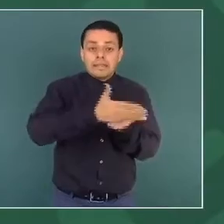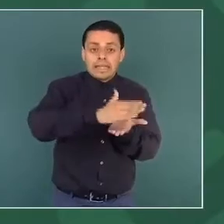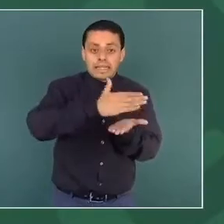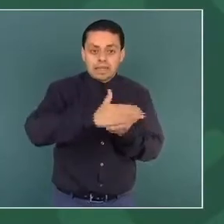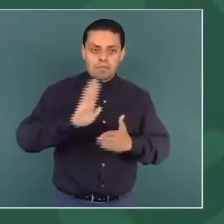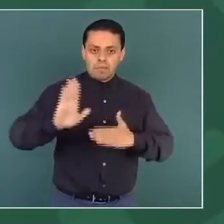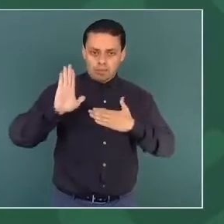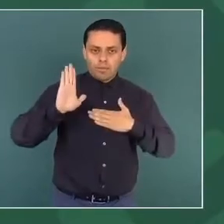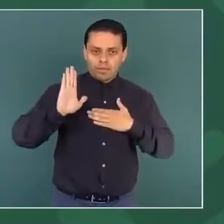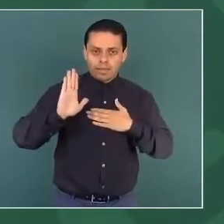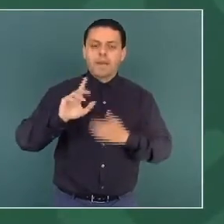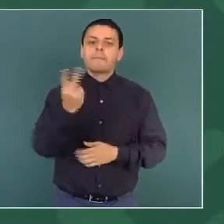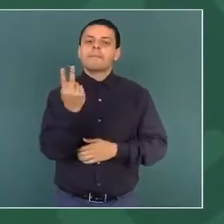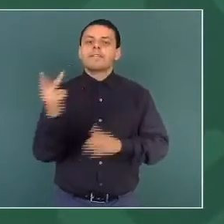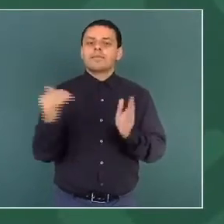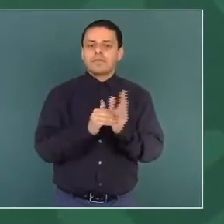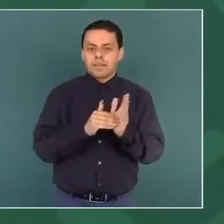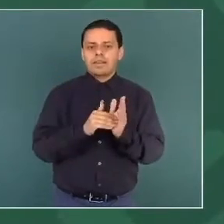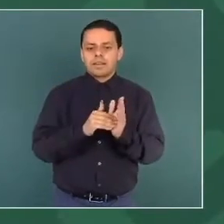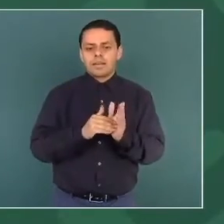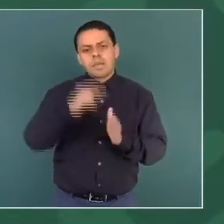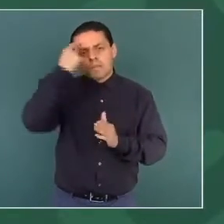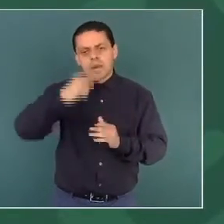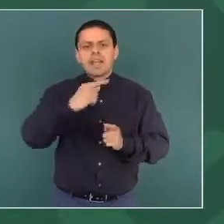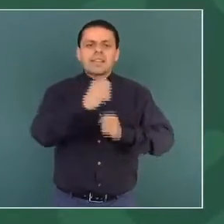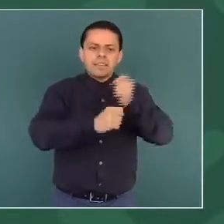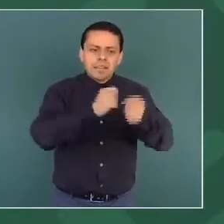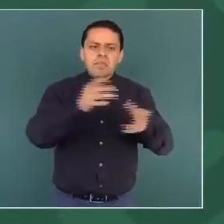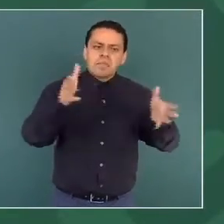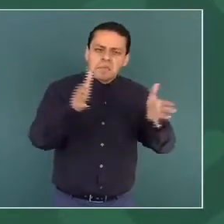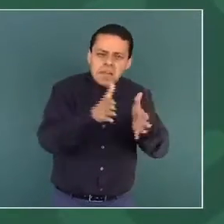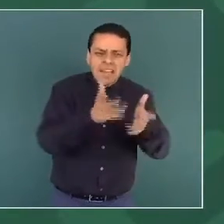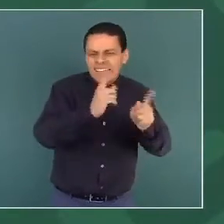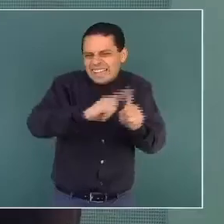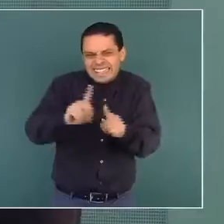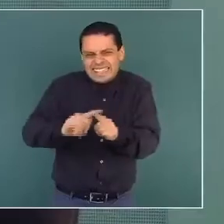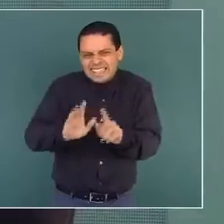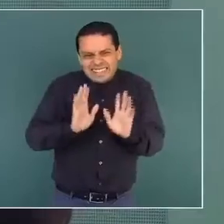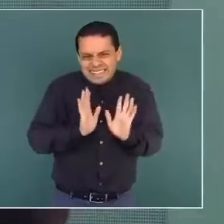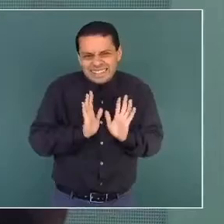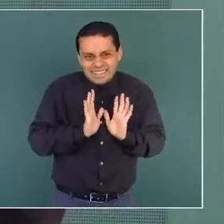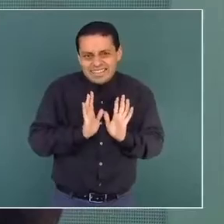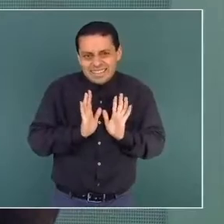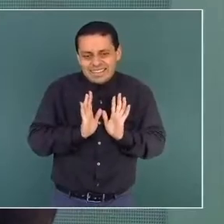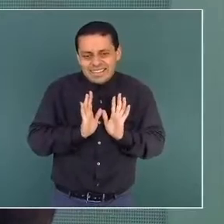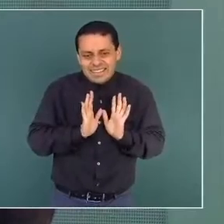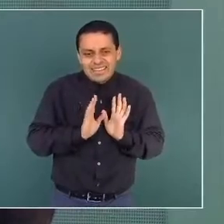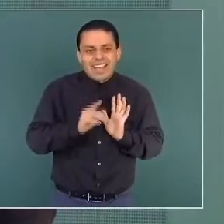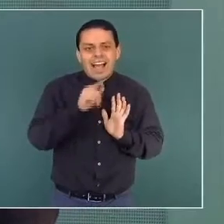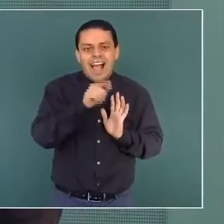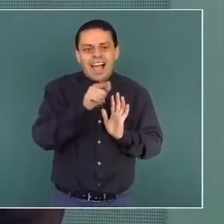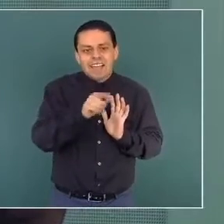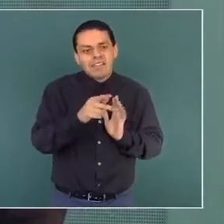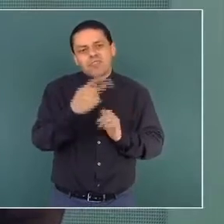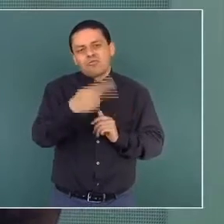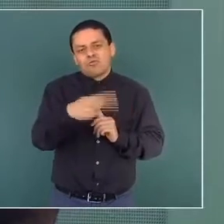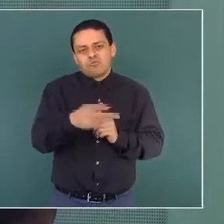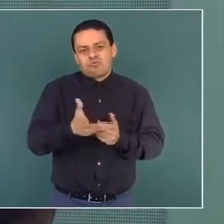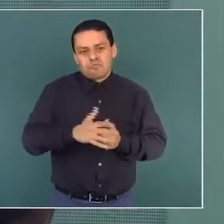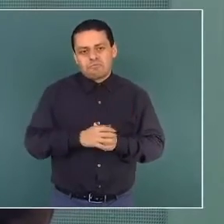25 mil pesos para pequeñas empresas, en su mayoría del sector informal,